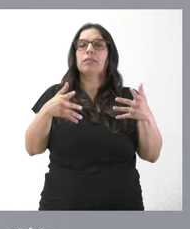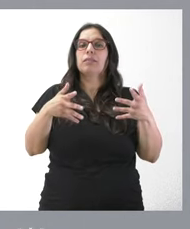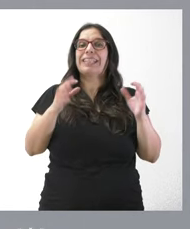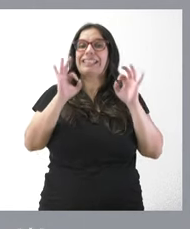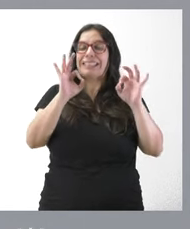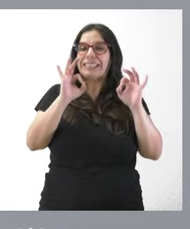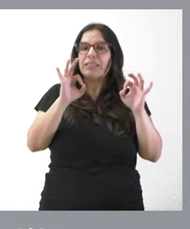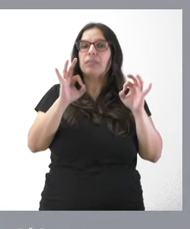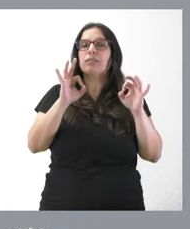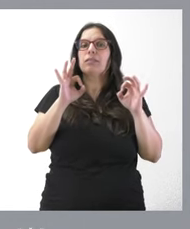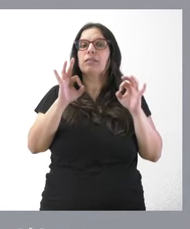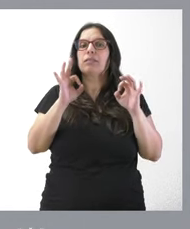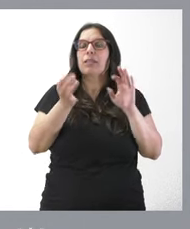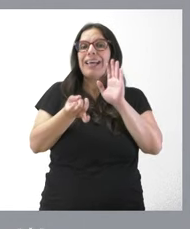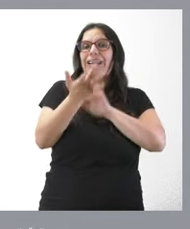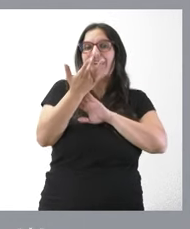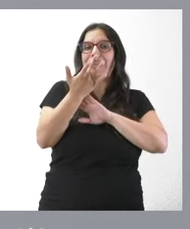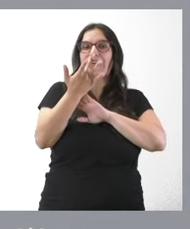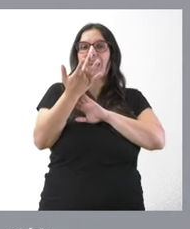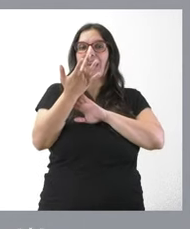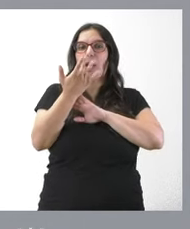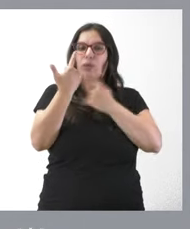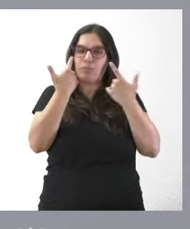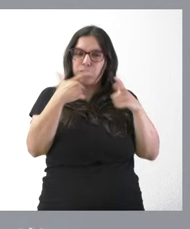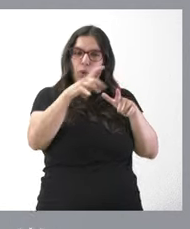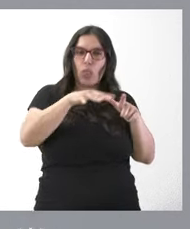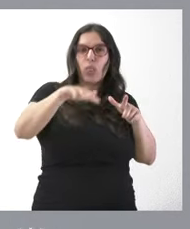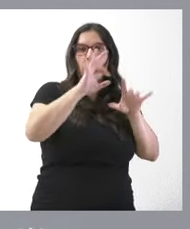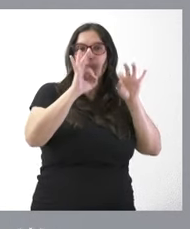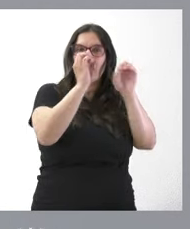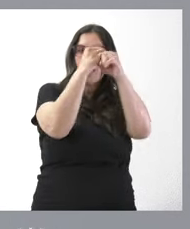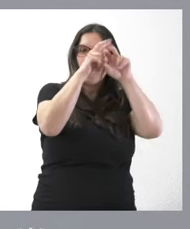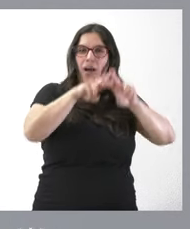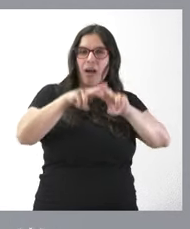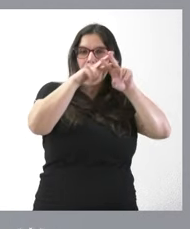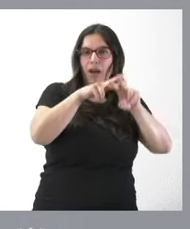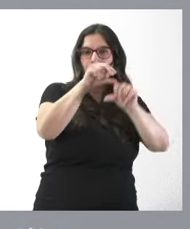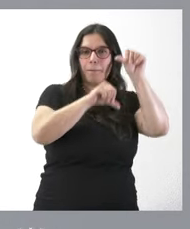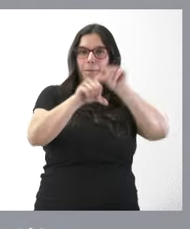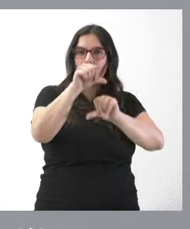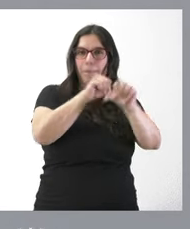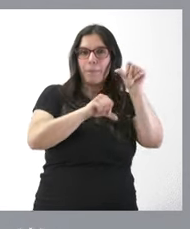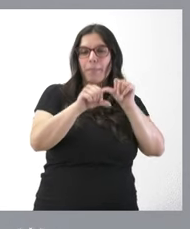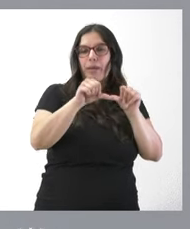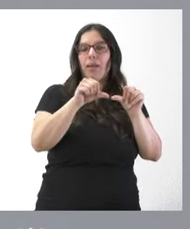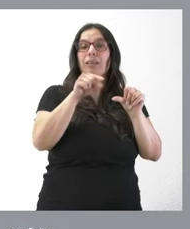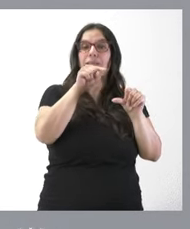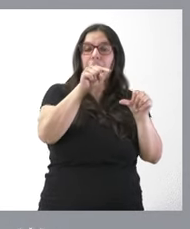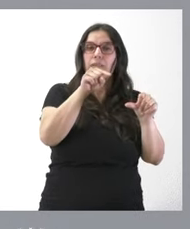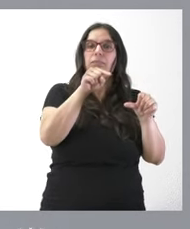específicamente, se configura un nuevo bloque de laboratorio de análisis clínicos y bioquímica, respondiendo a la